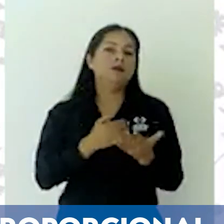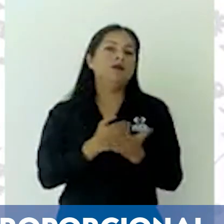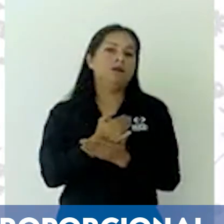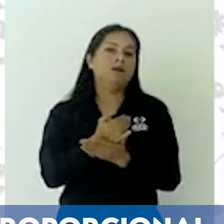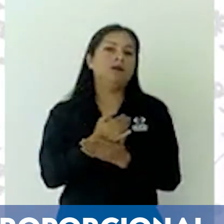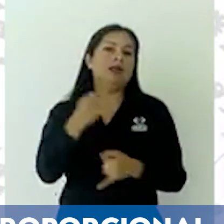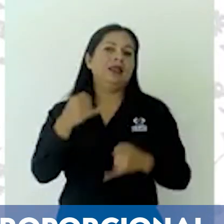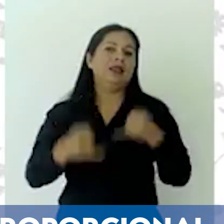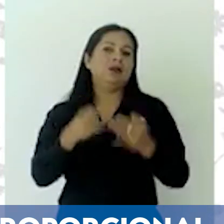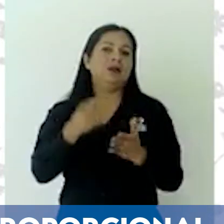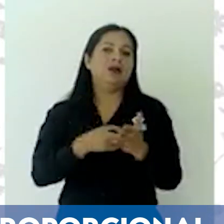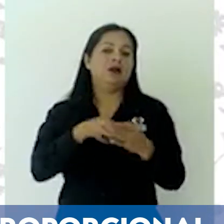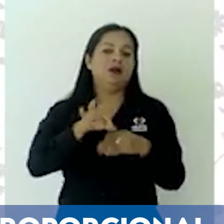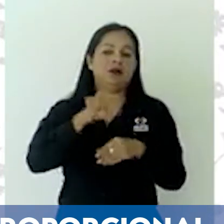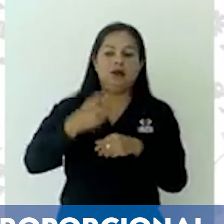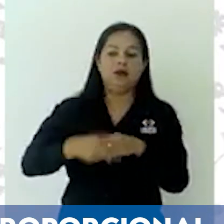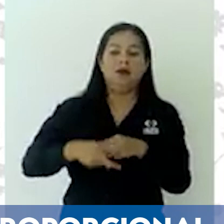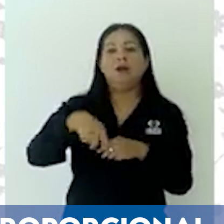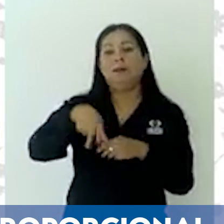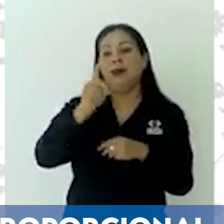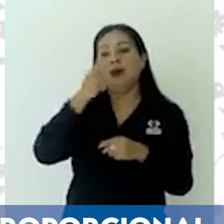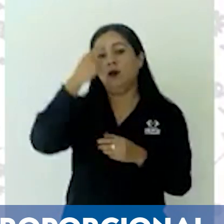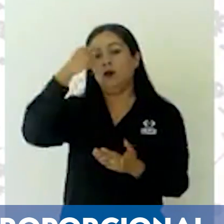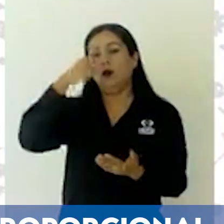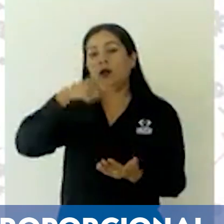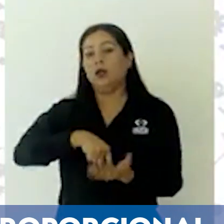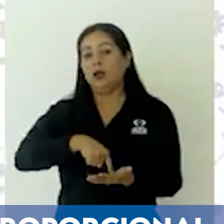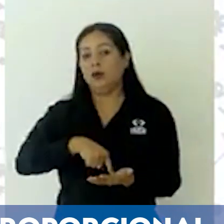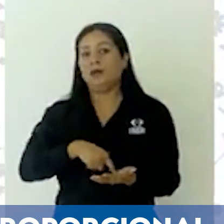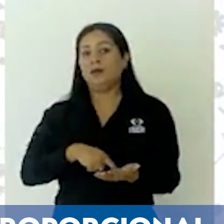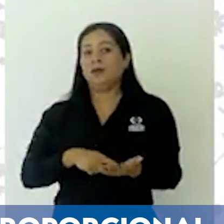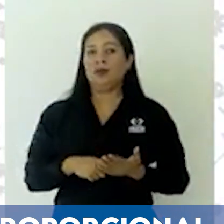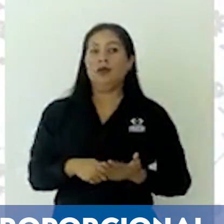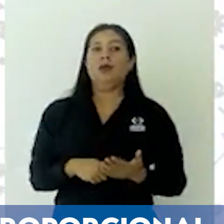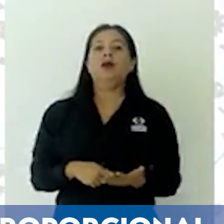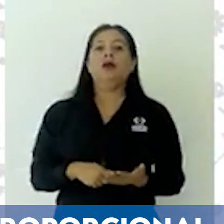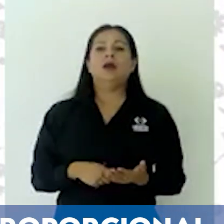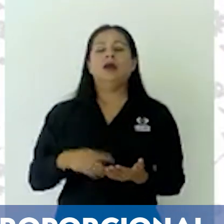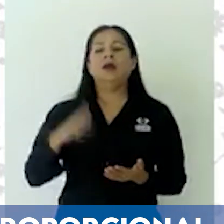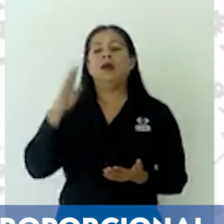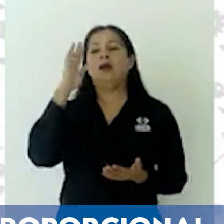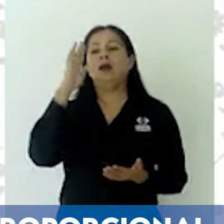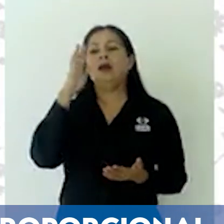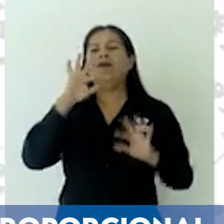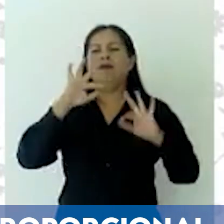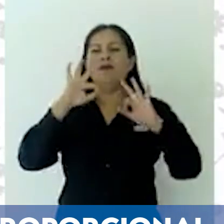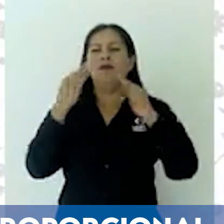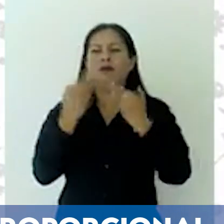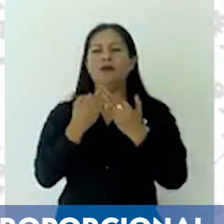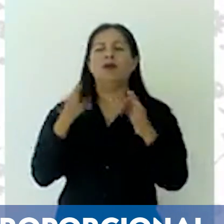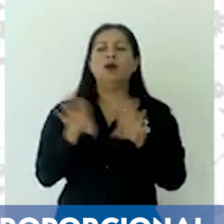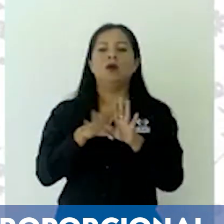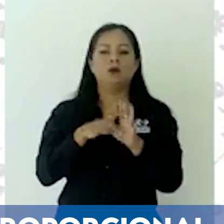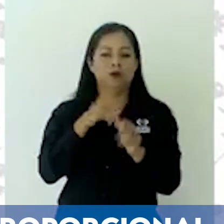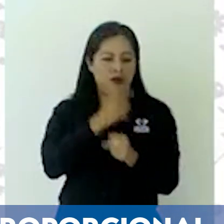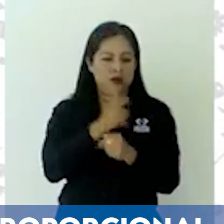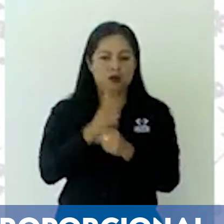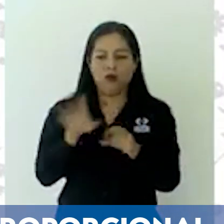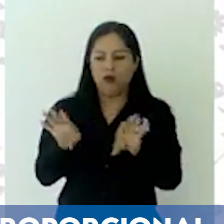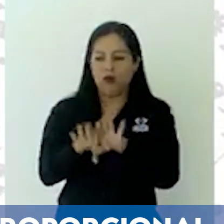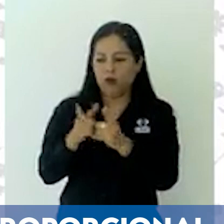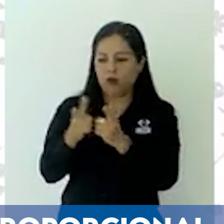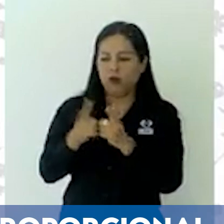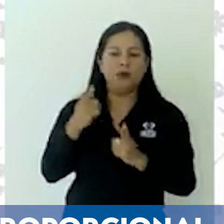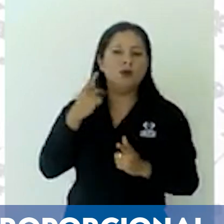Leticia Mosso Hernández y Norberto Ceballos. Por su parte, el Partido Verde Ecologista de México, va con Hilda Jennifer